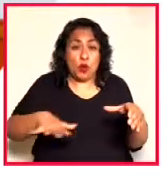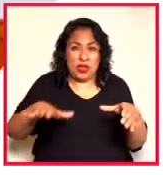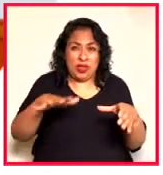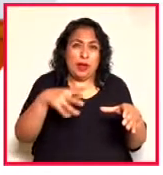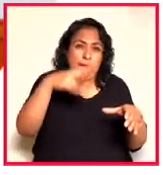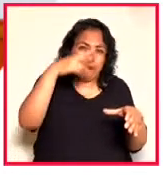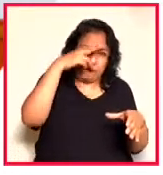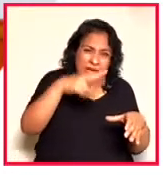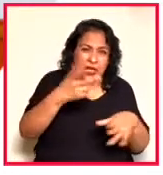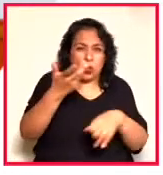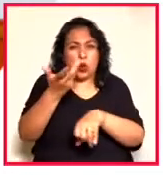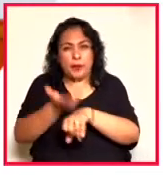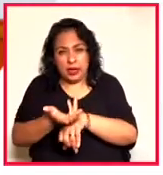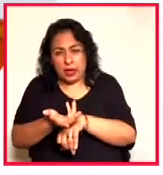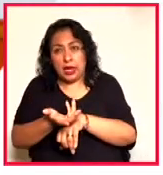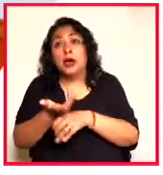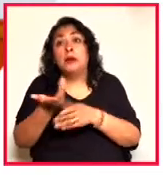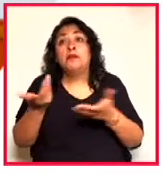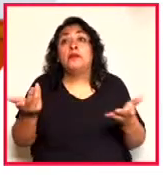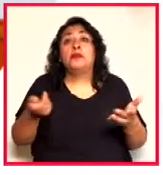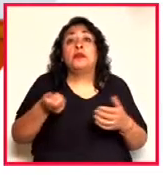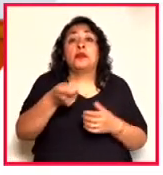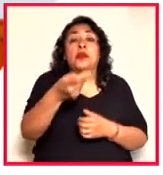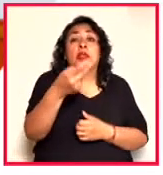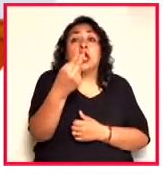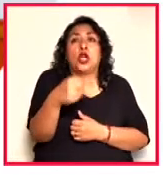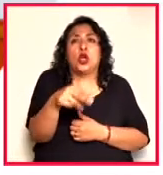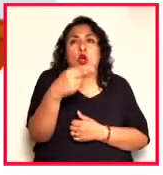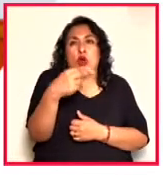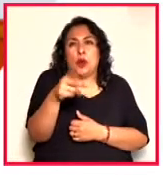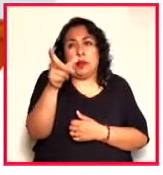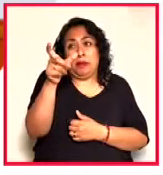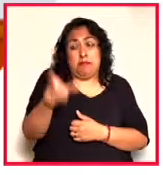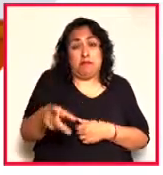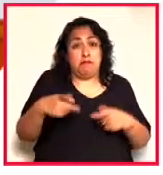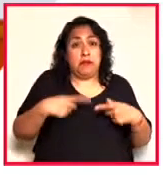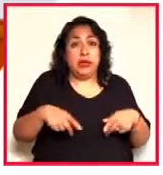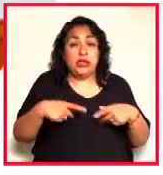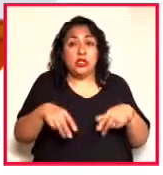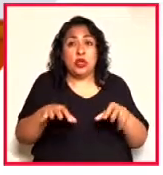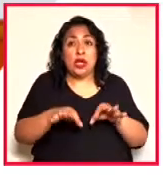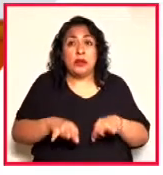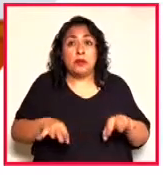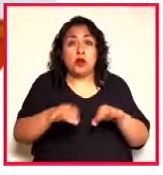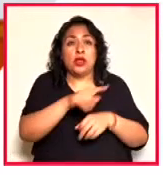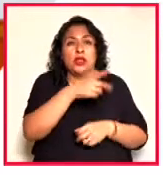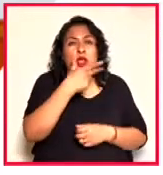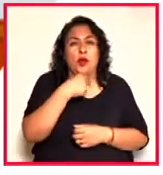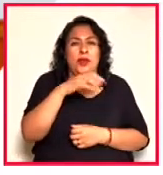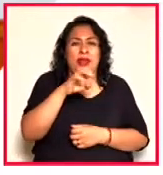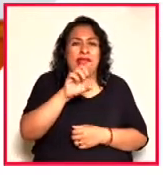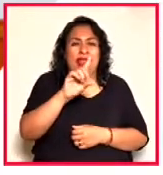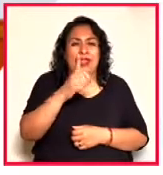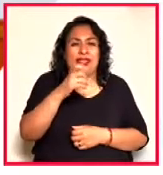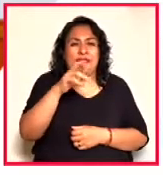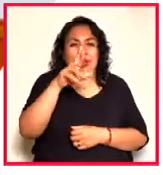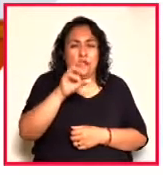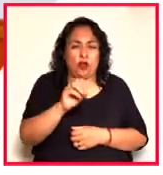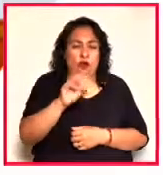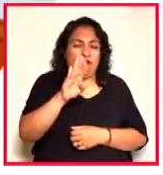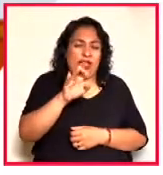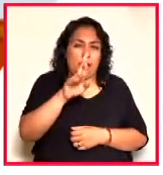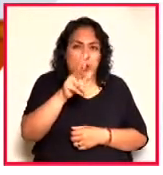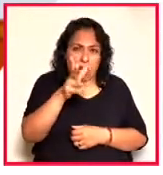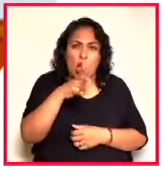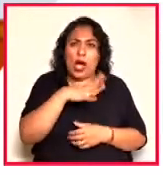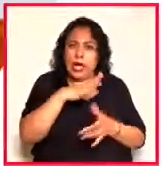-americana. Así que, bueno, pues lleva el nombre de esta figura emblemática, Edgardo Bermejo, nos vas a ahondar, nos vas a